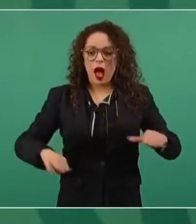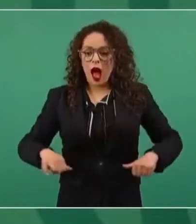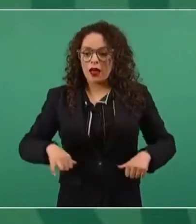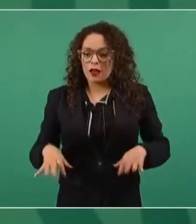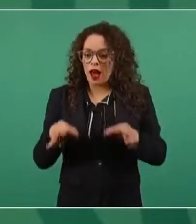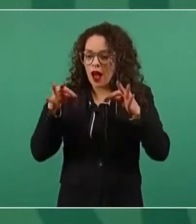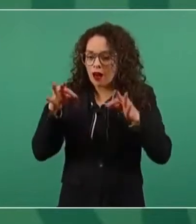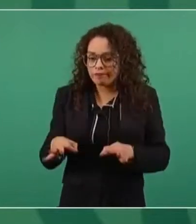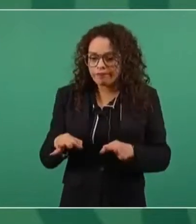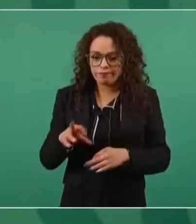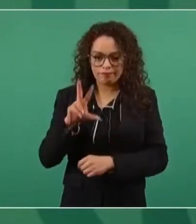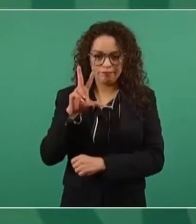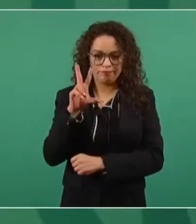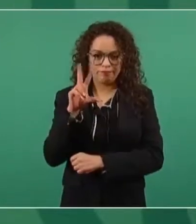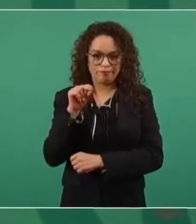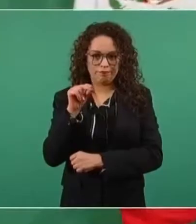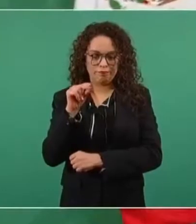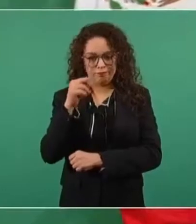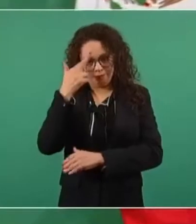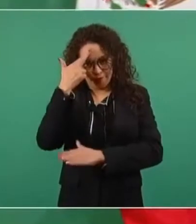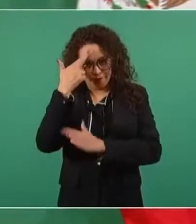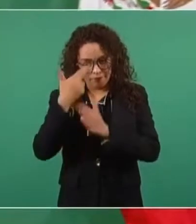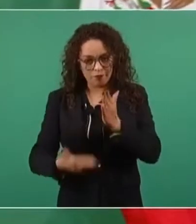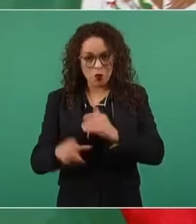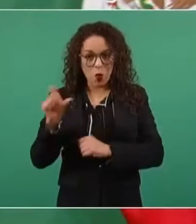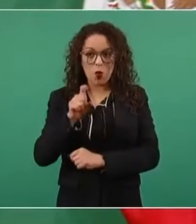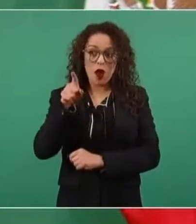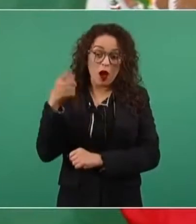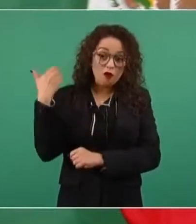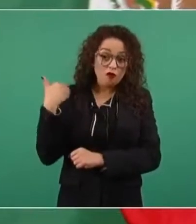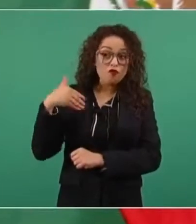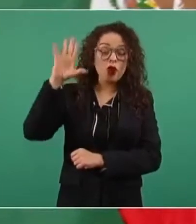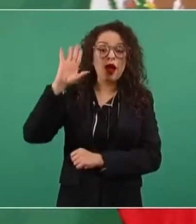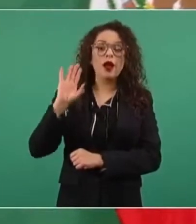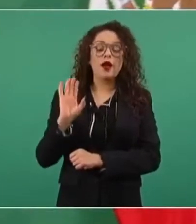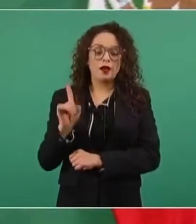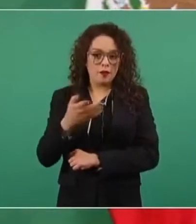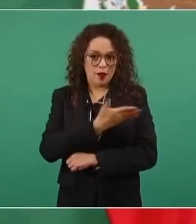cometieron cuando ellos gobernaron.